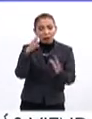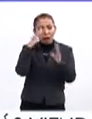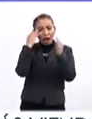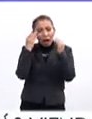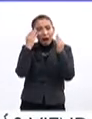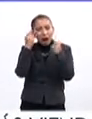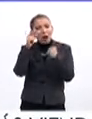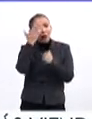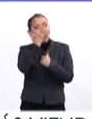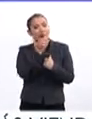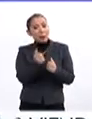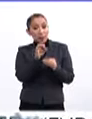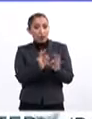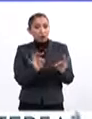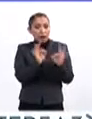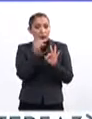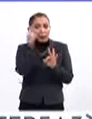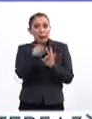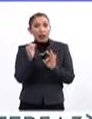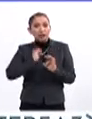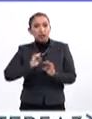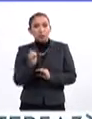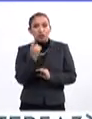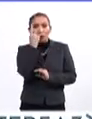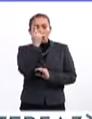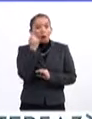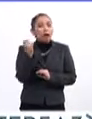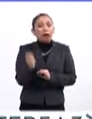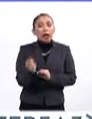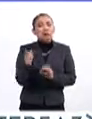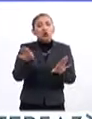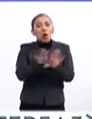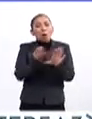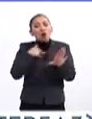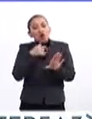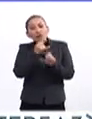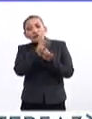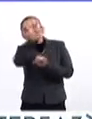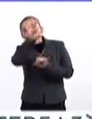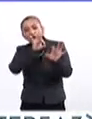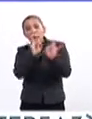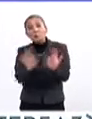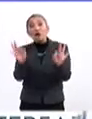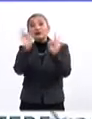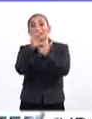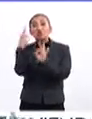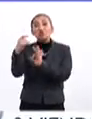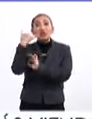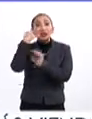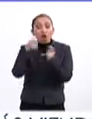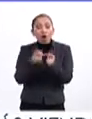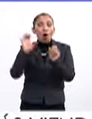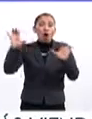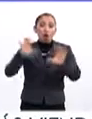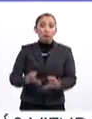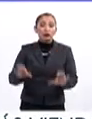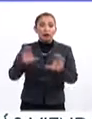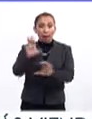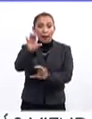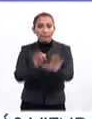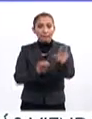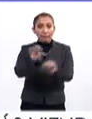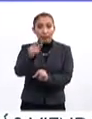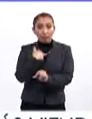enseña habilidades que son importantes para el siglo XXI, que es cómo conseguir información importante en tu teléfono o en tu computadora.